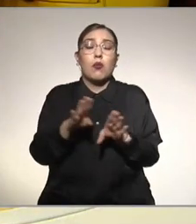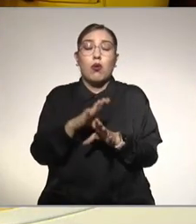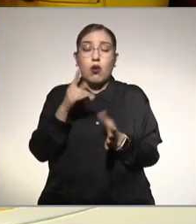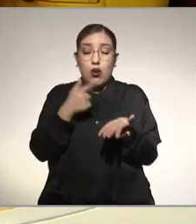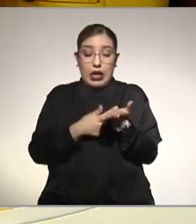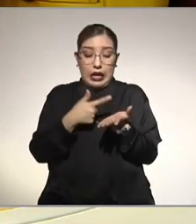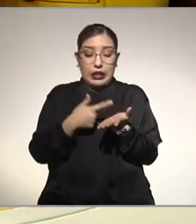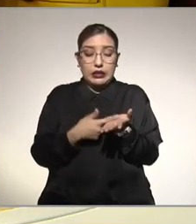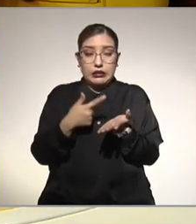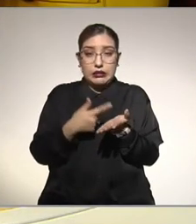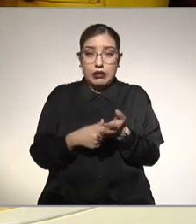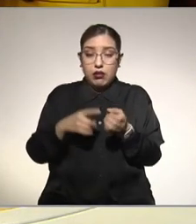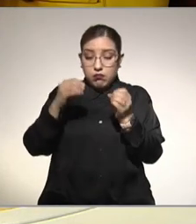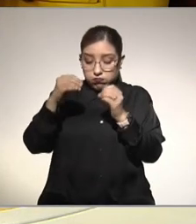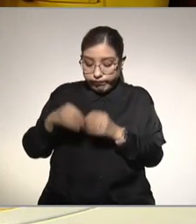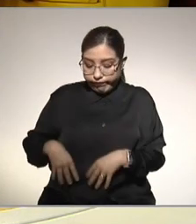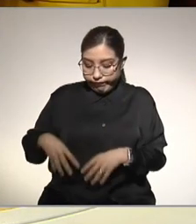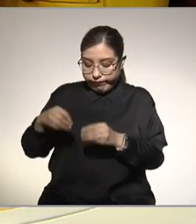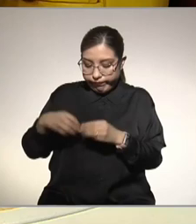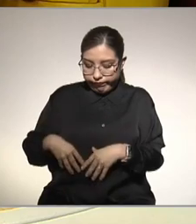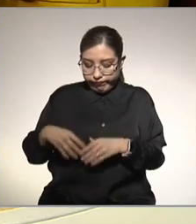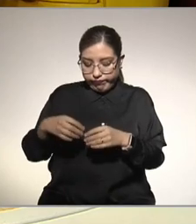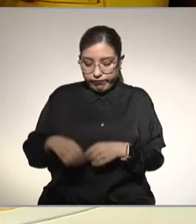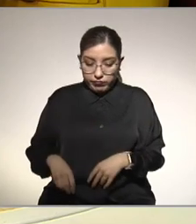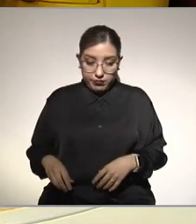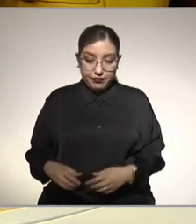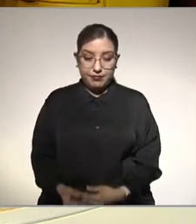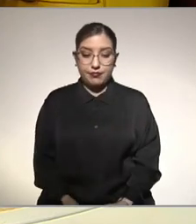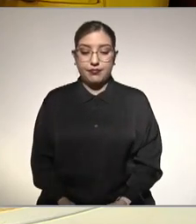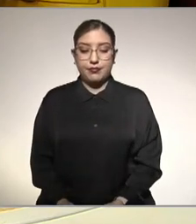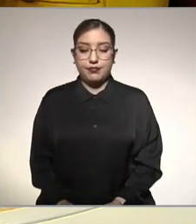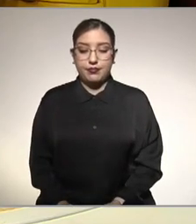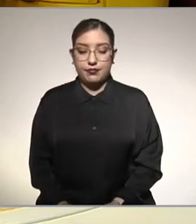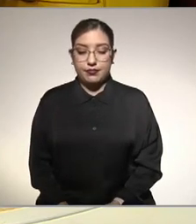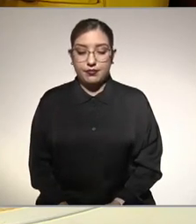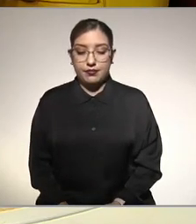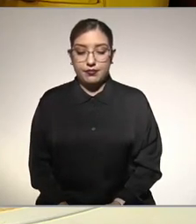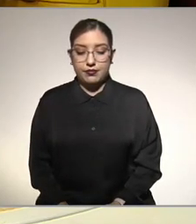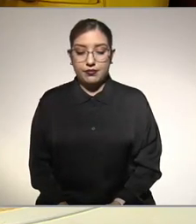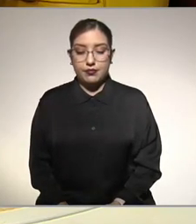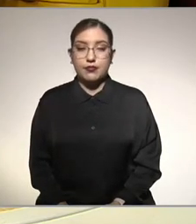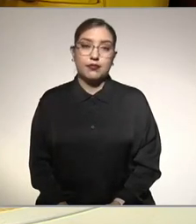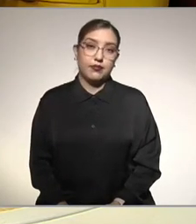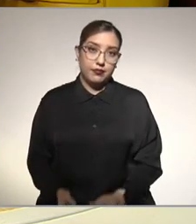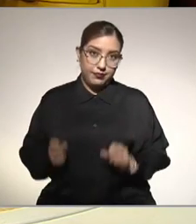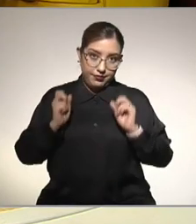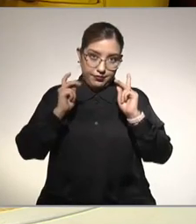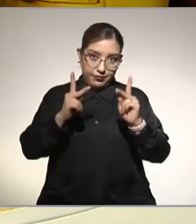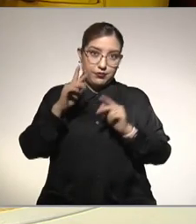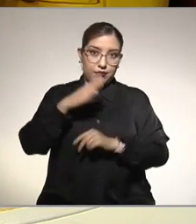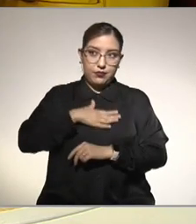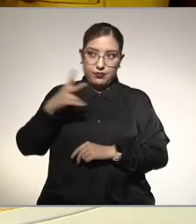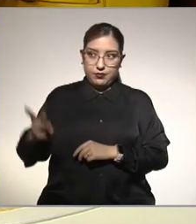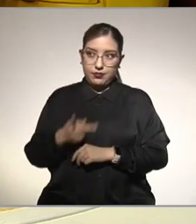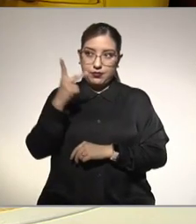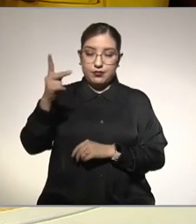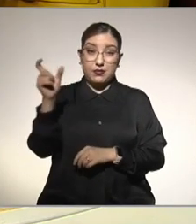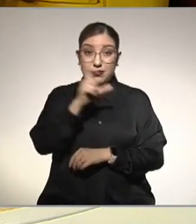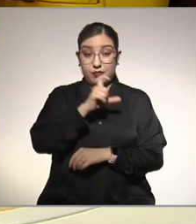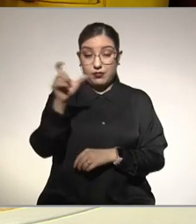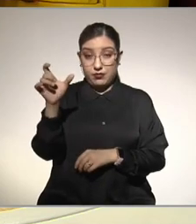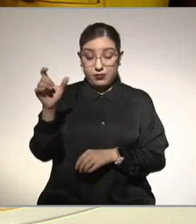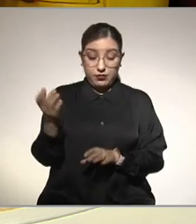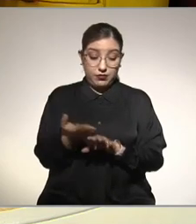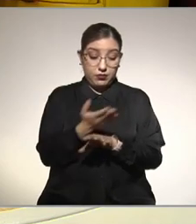Es muy buena pregunta porque de inicio puedes no saberlo porque no hay molestia. Sin embargo cualquier